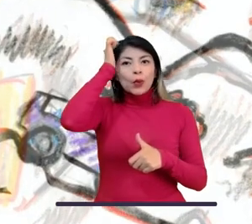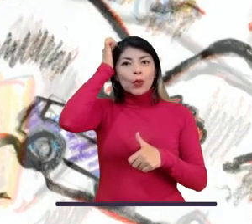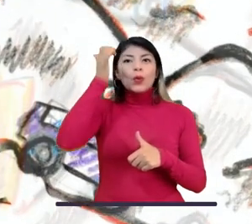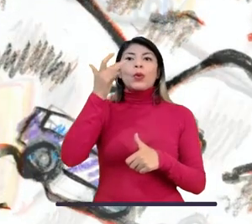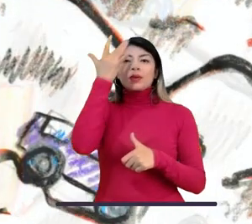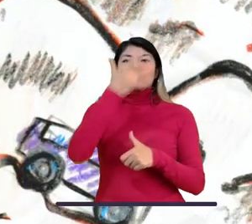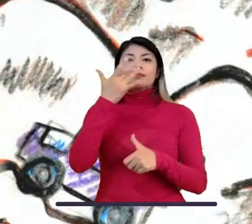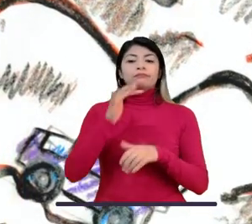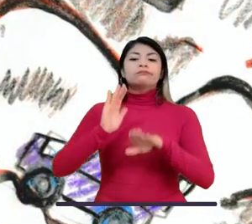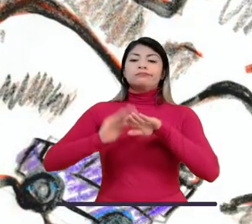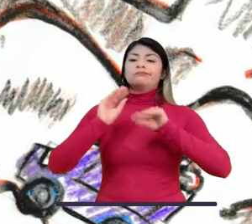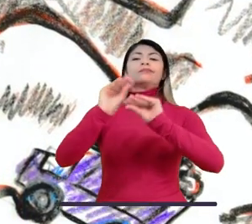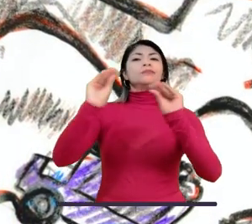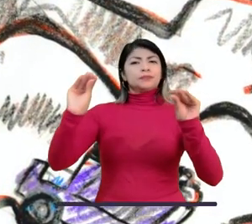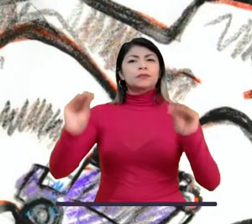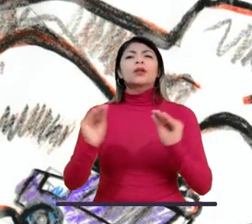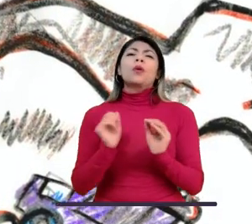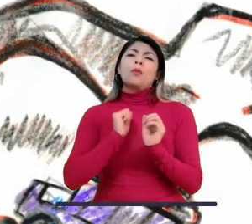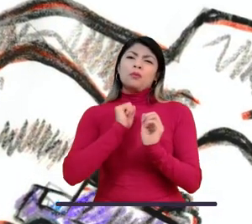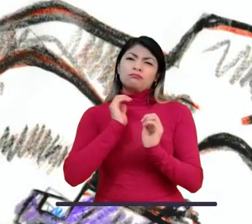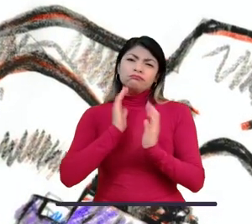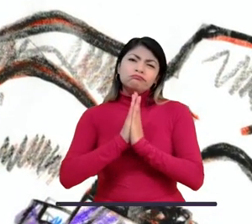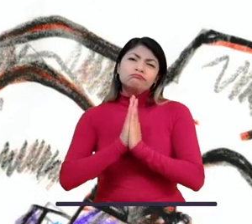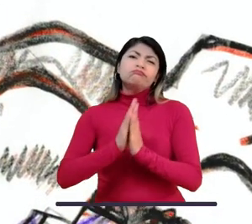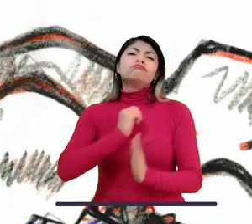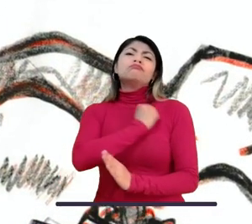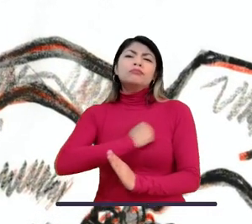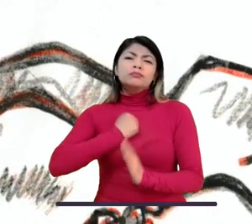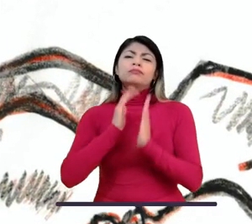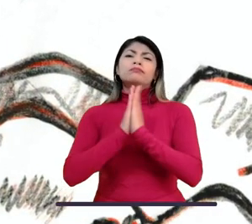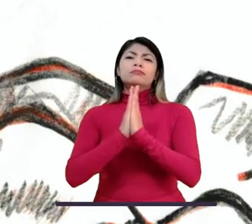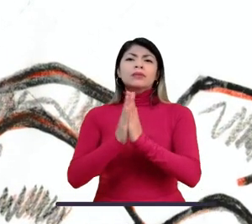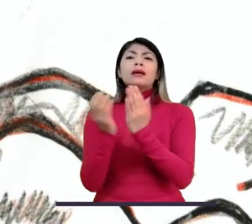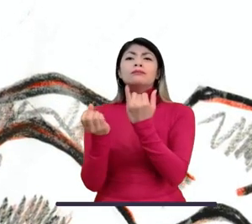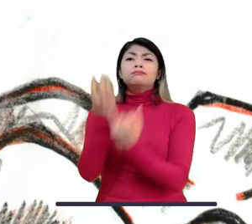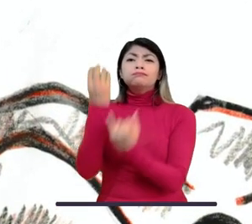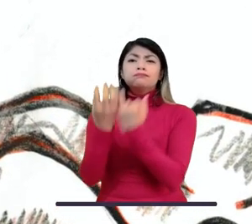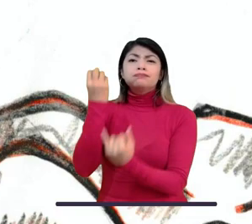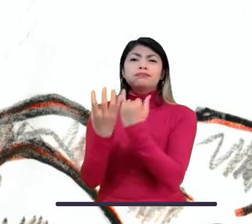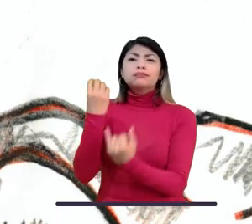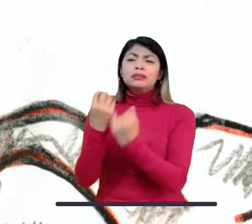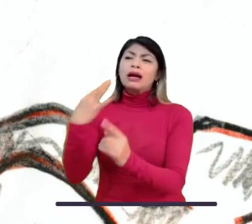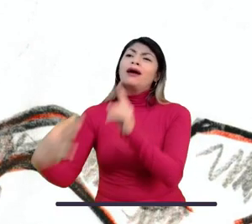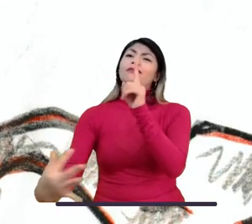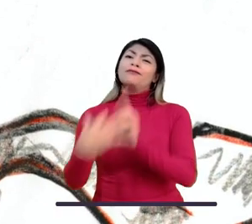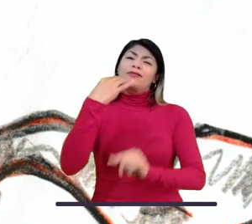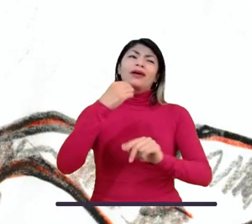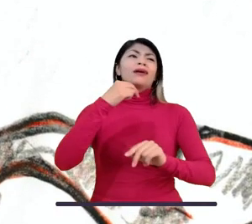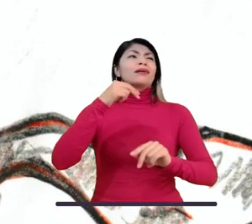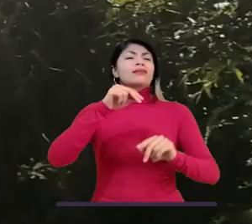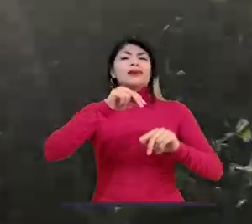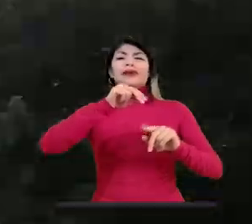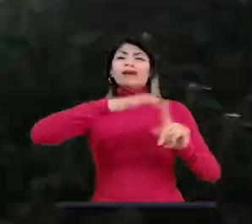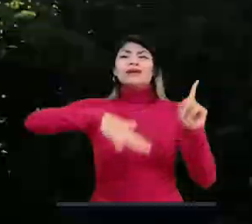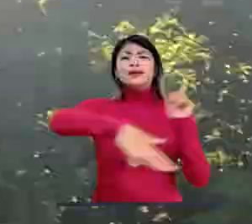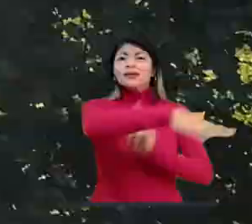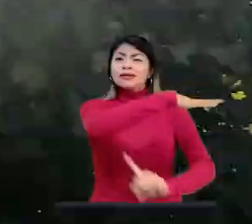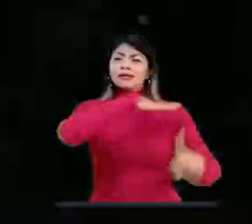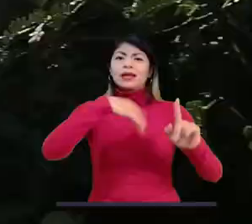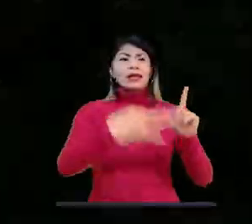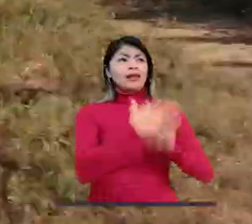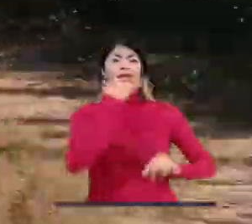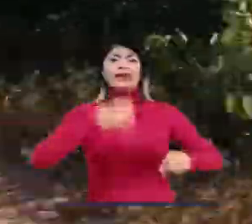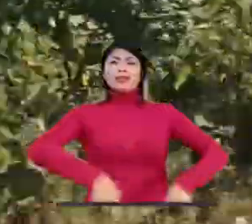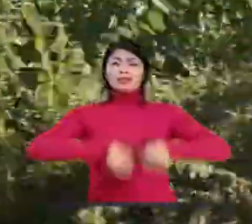Señores directivos del Cerrejón, basta ya con el daño que causa a nuestro medio ambiente. Ya que